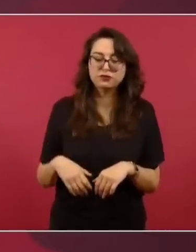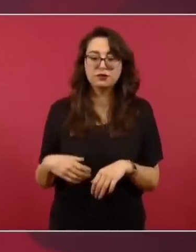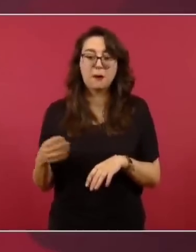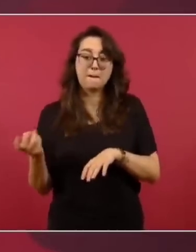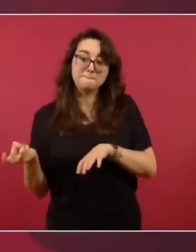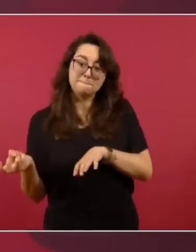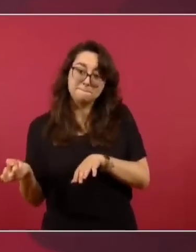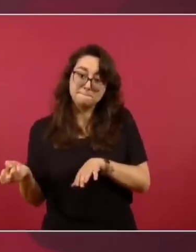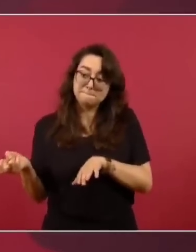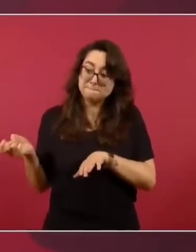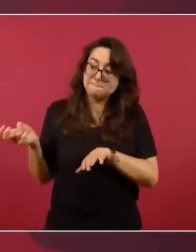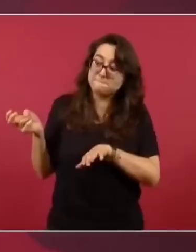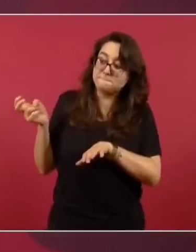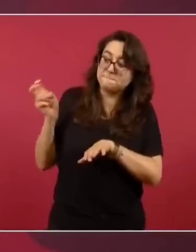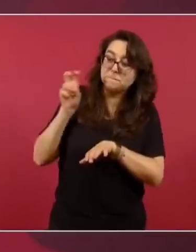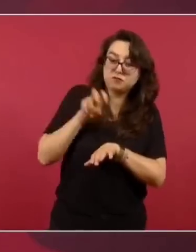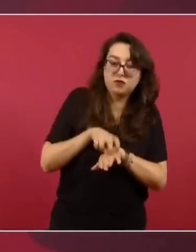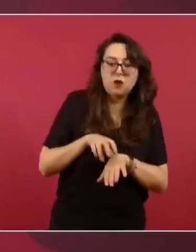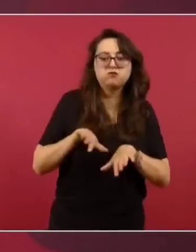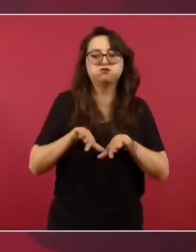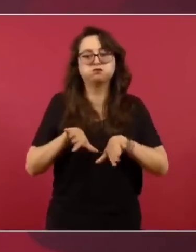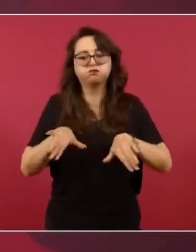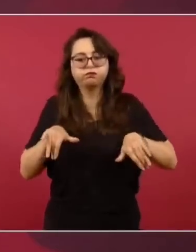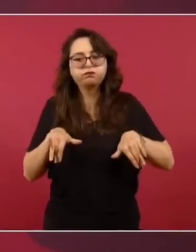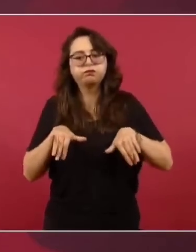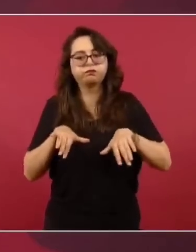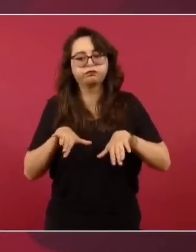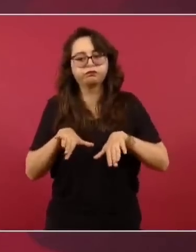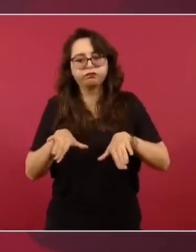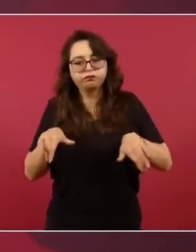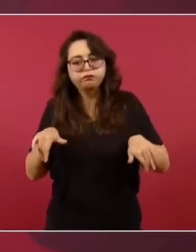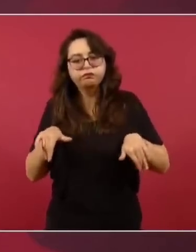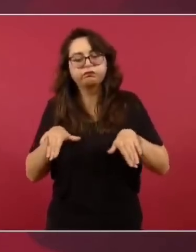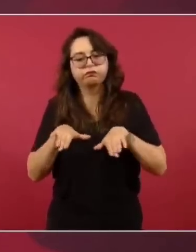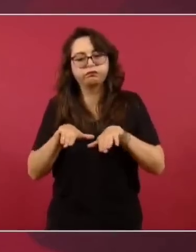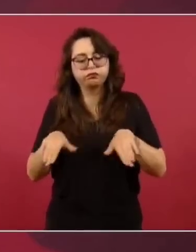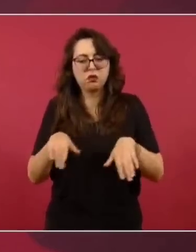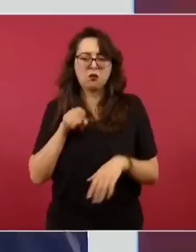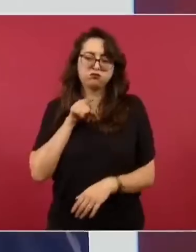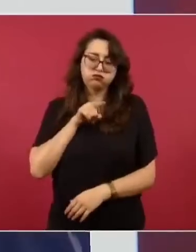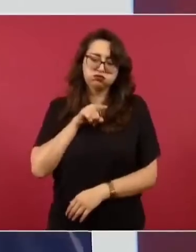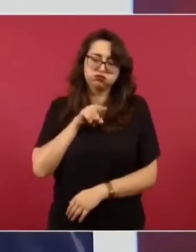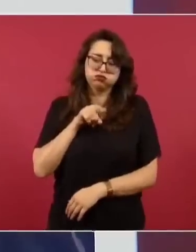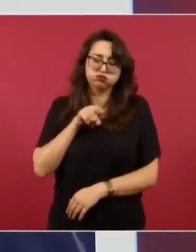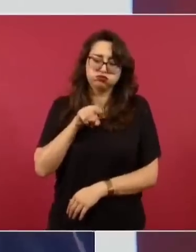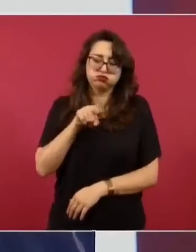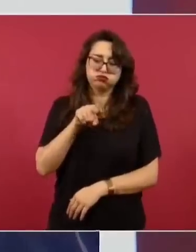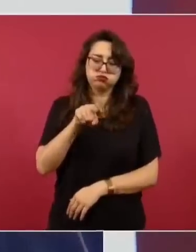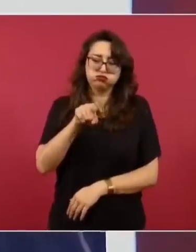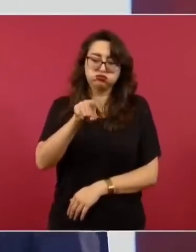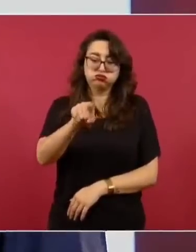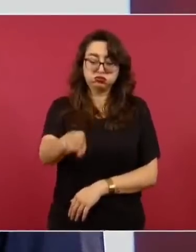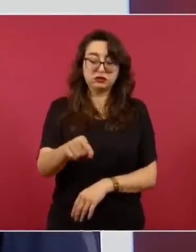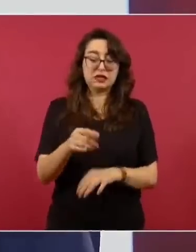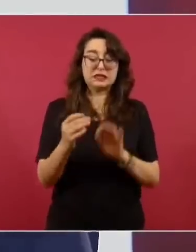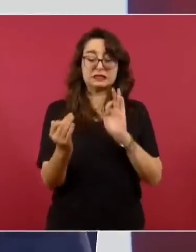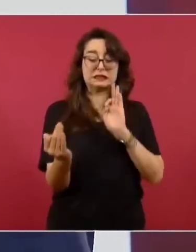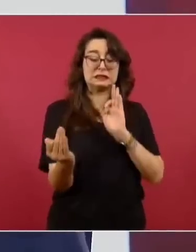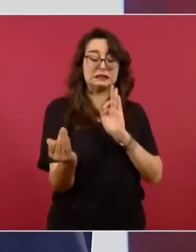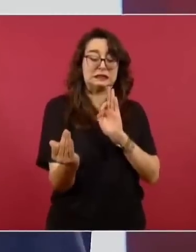ya iba el sapo nadando, ya lo cruza y ya cuando ya